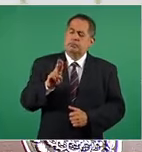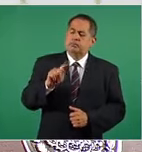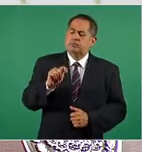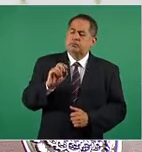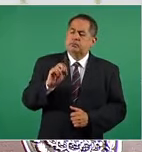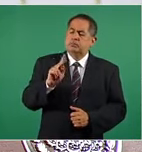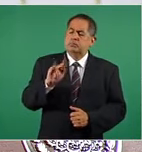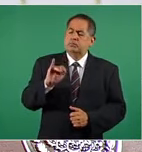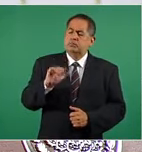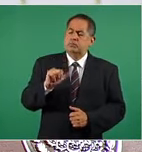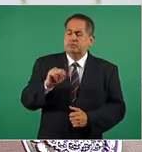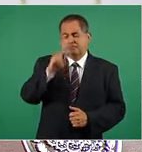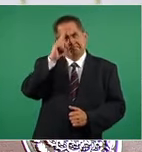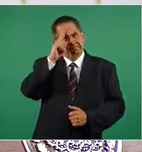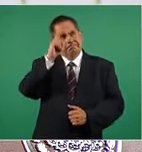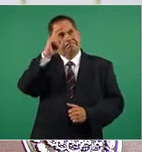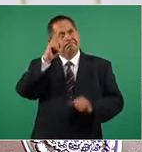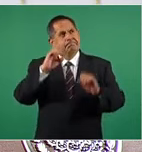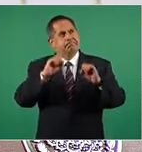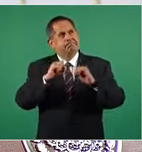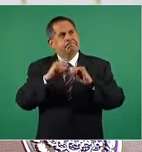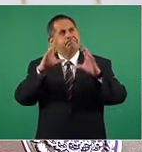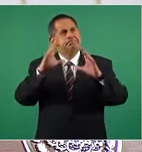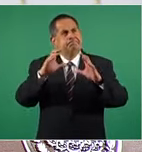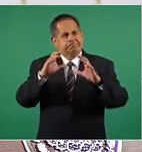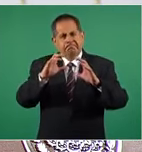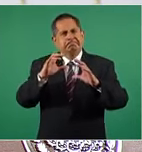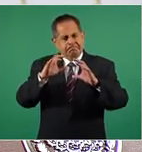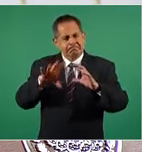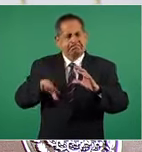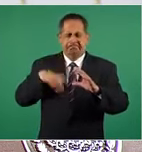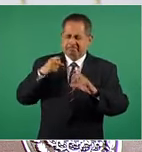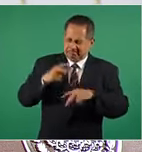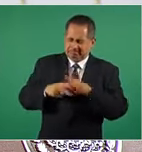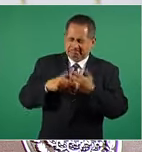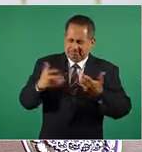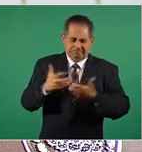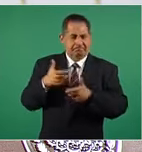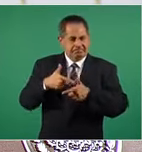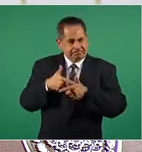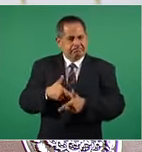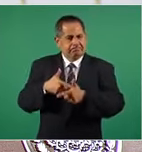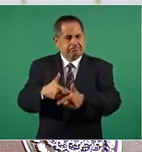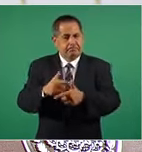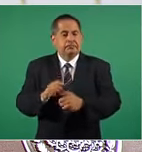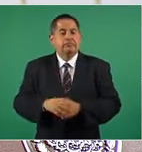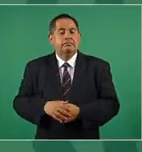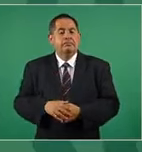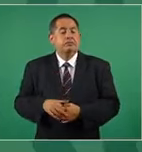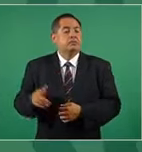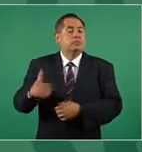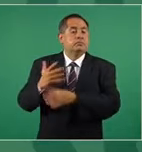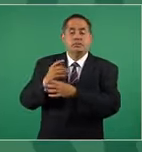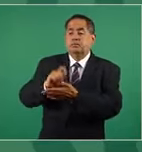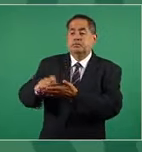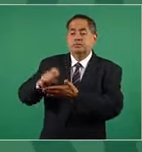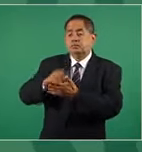caminar, decía el gran escritor